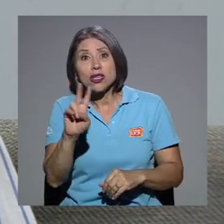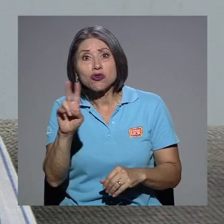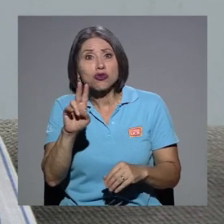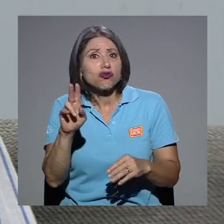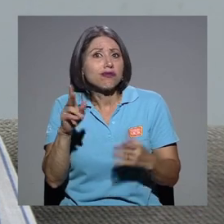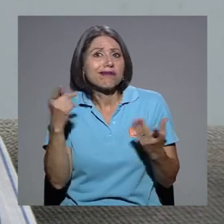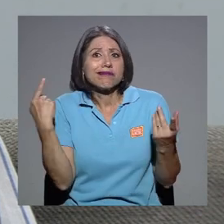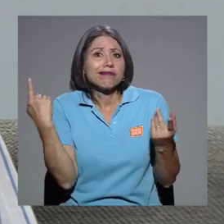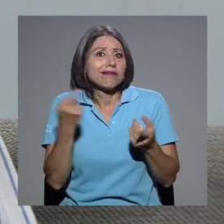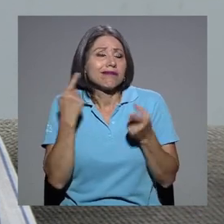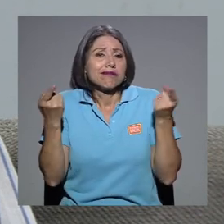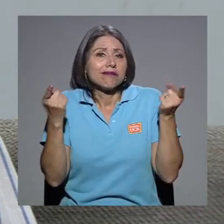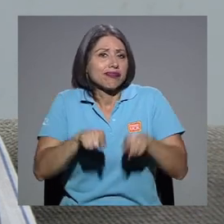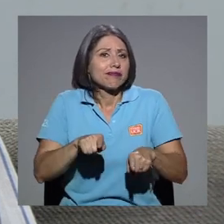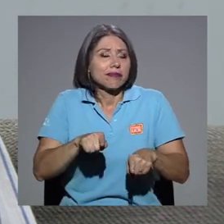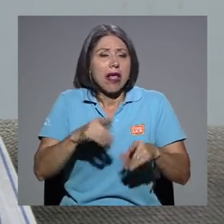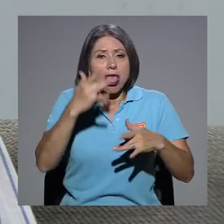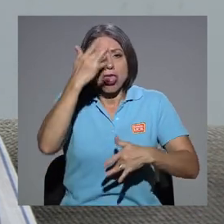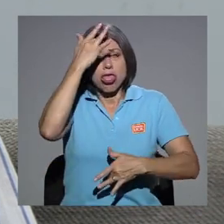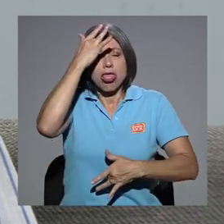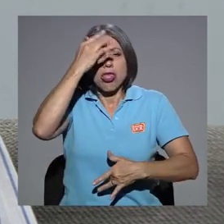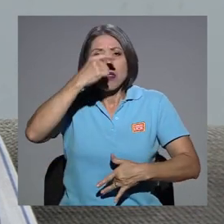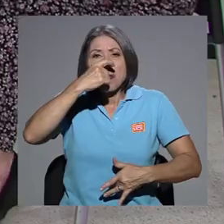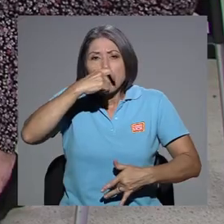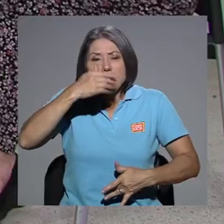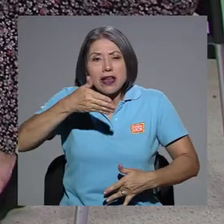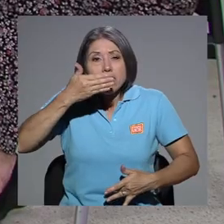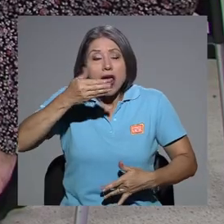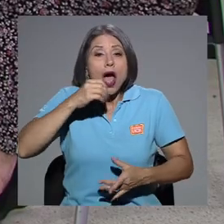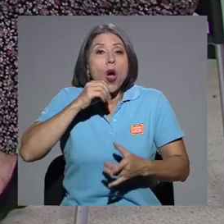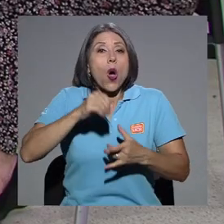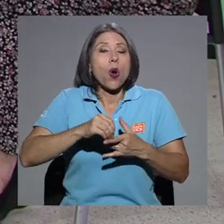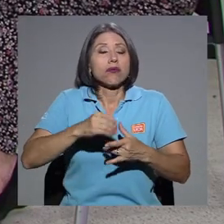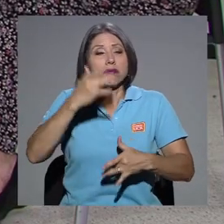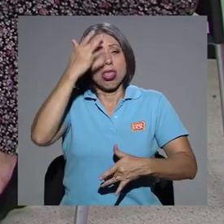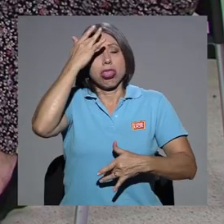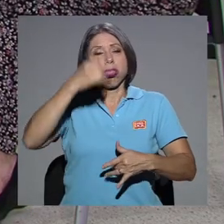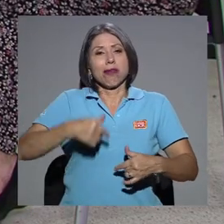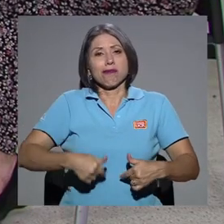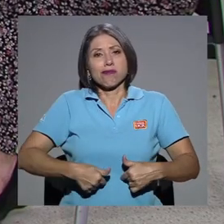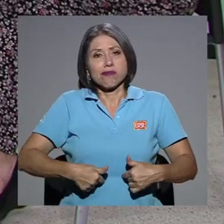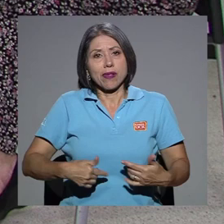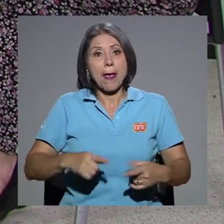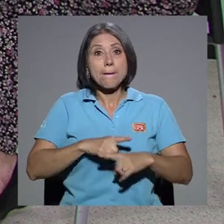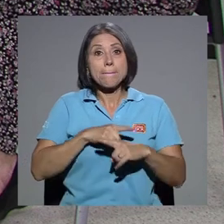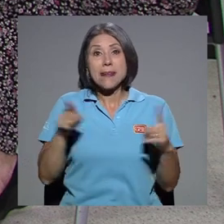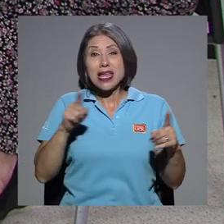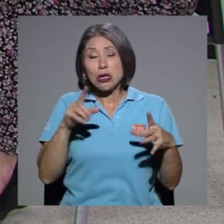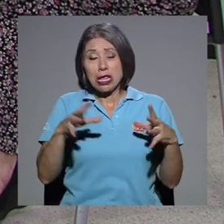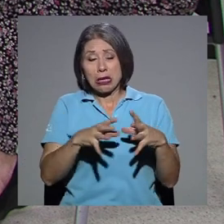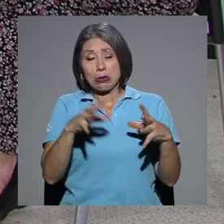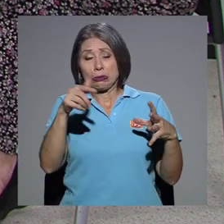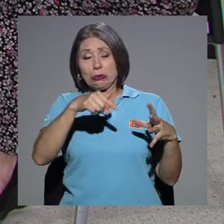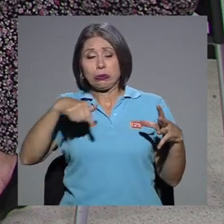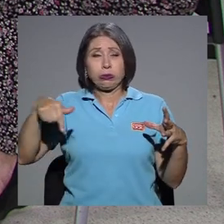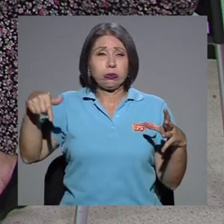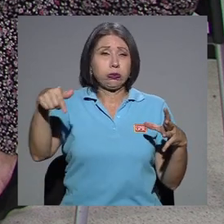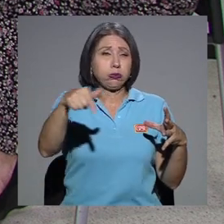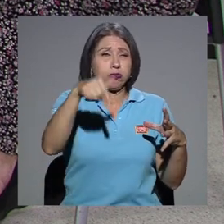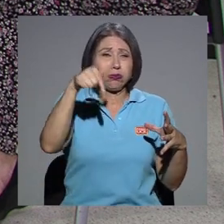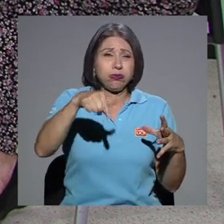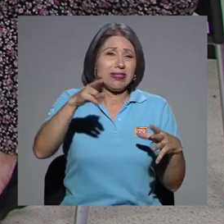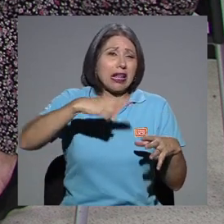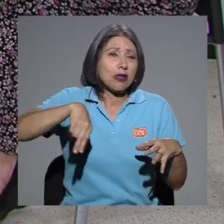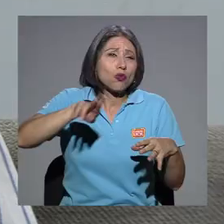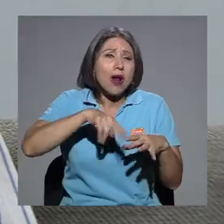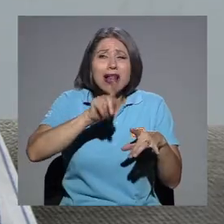que causan son enfermedades respiratorias o entéricas, o sea, del estómago. Pero de todos este montón de virus que hay